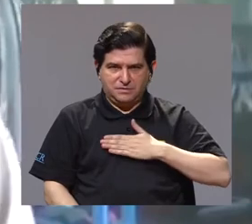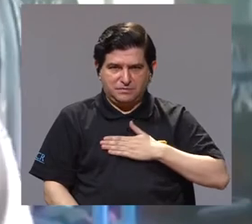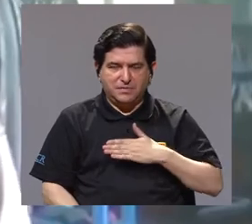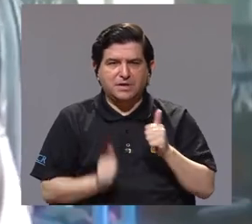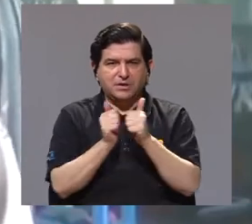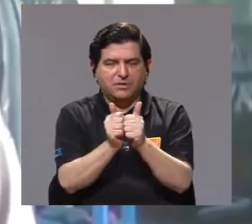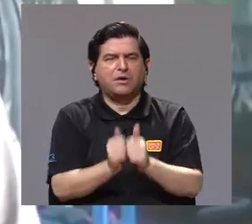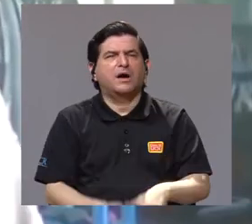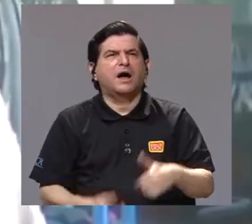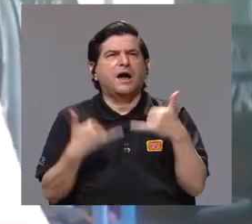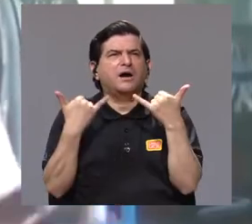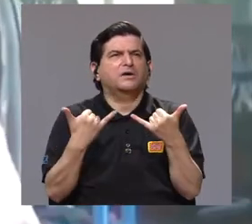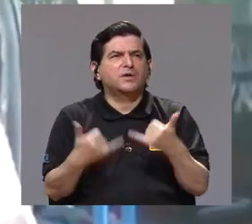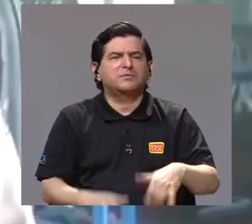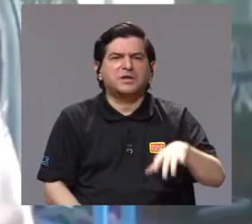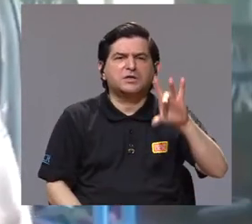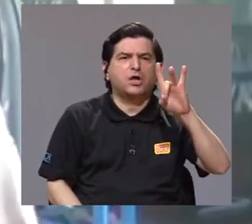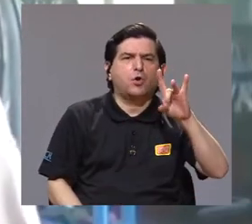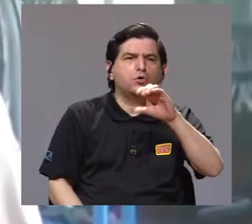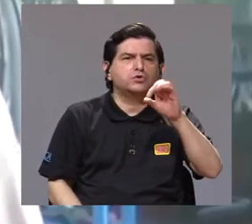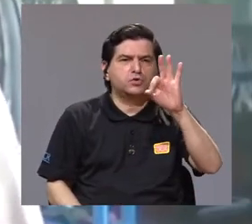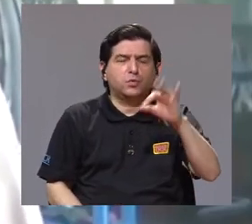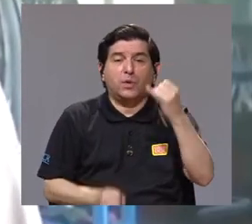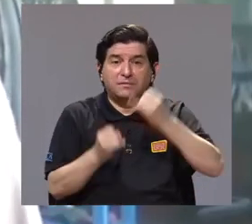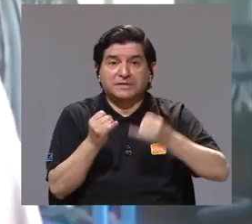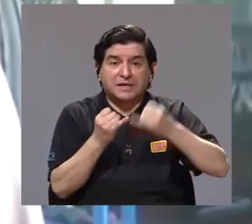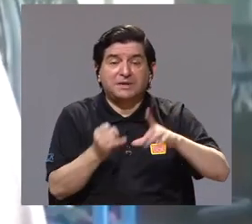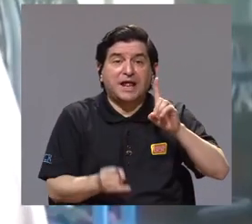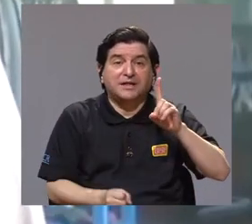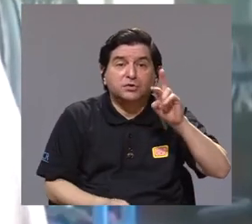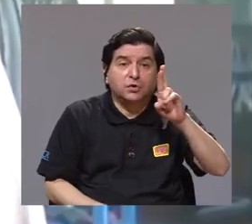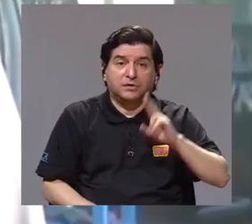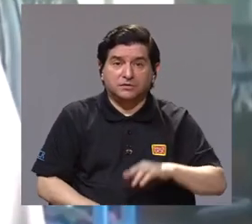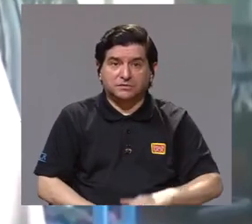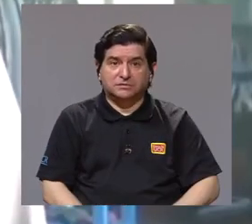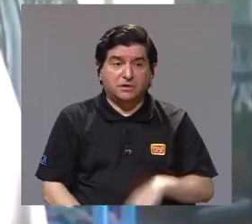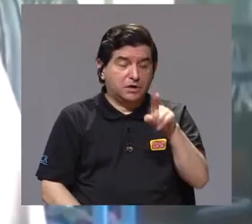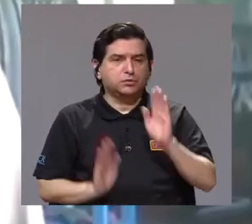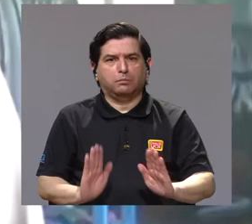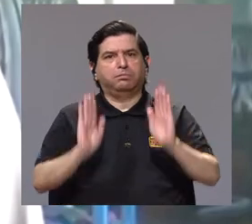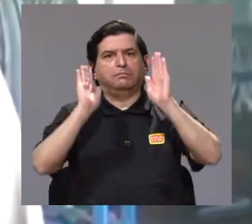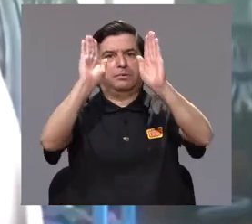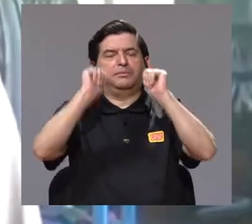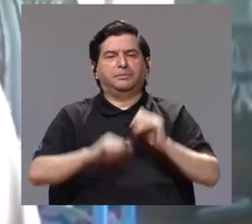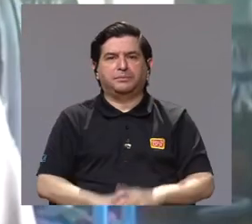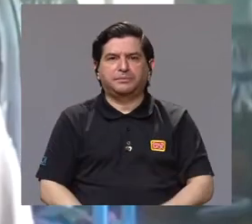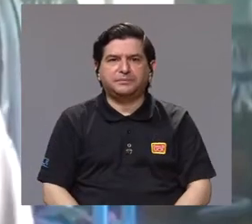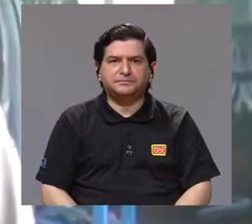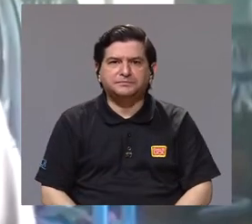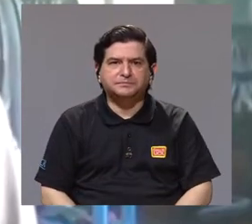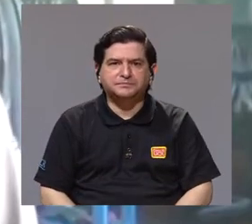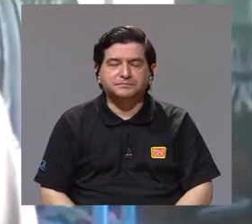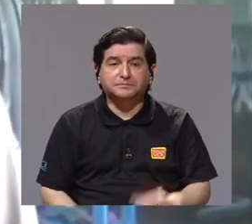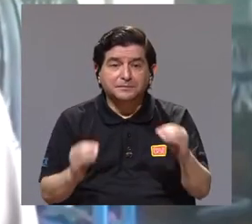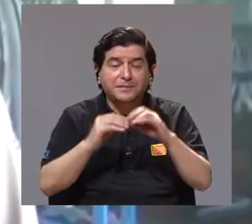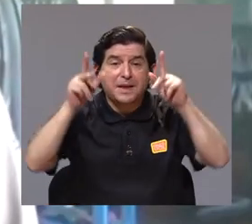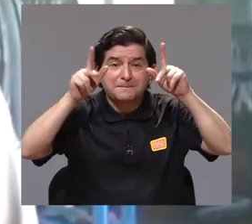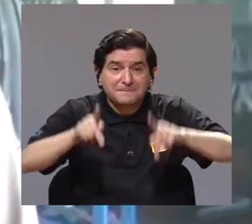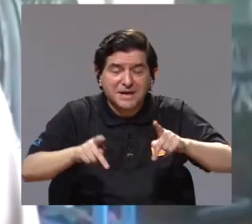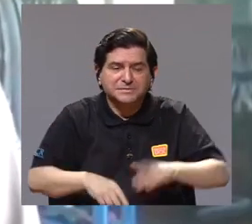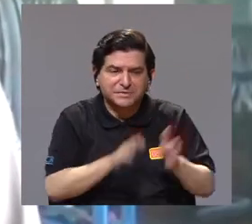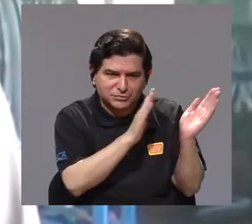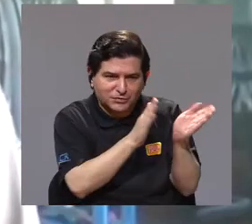maestría conmigo, en este momento hay ocho, nueve estudiantes terminando su doctorado. Eso es maravilloso. Mientras más